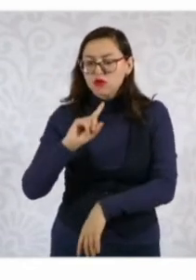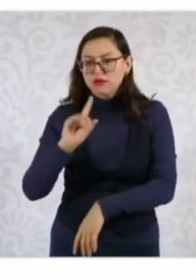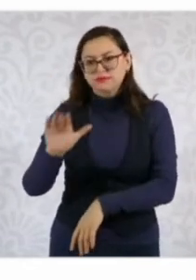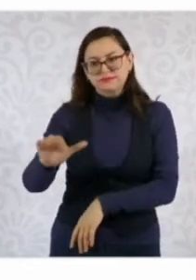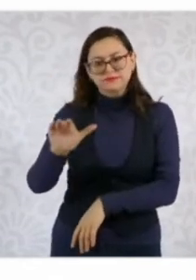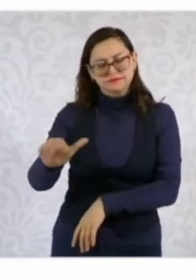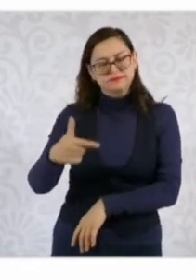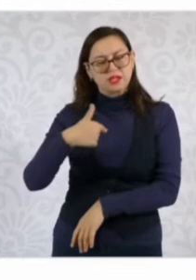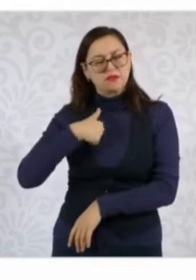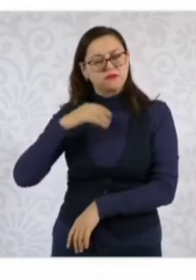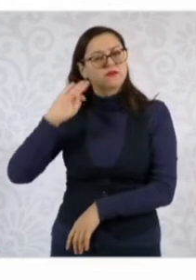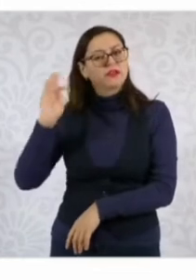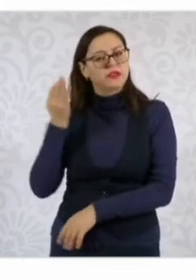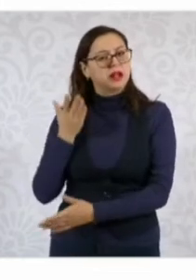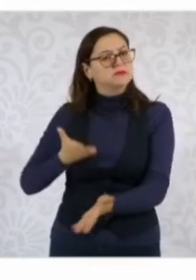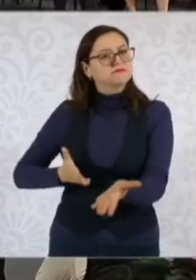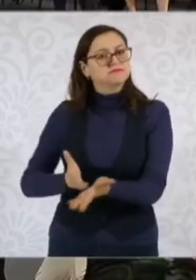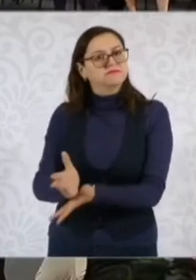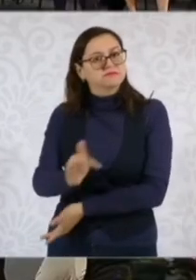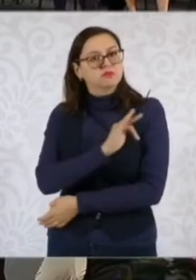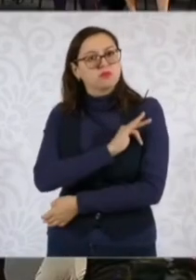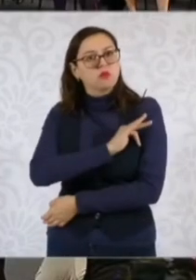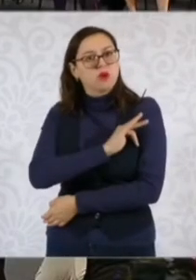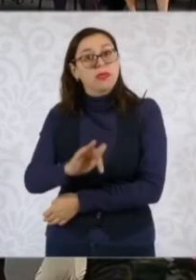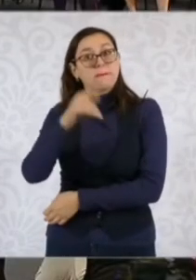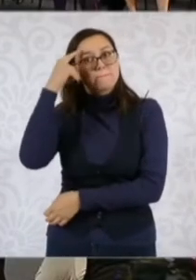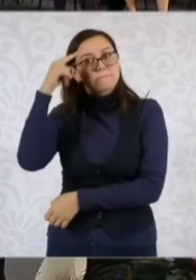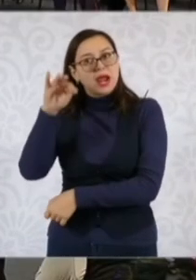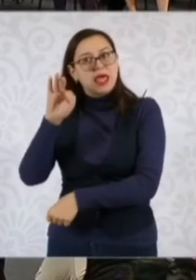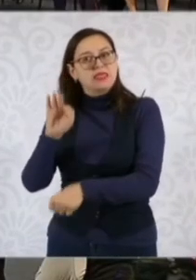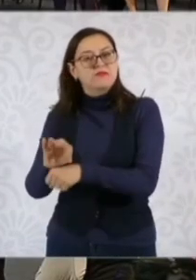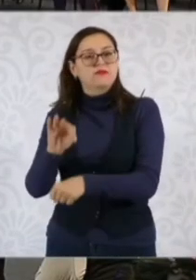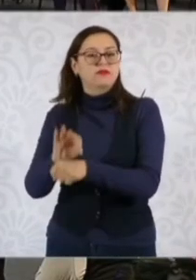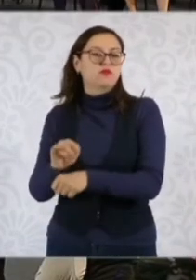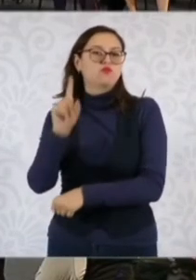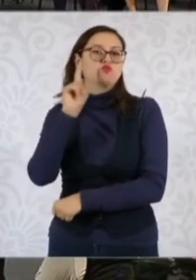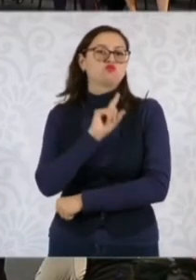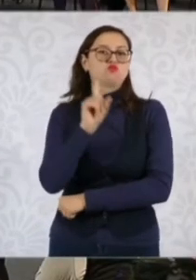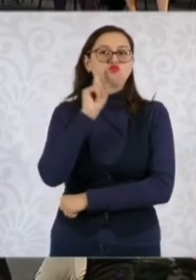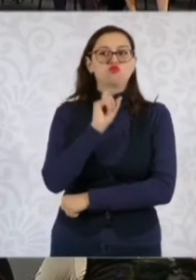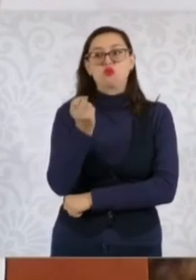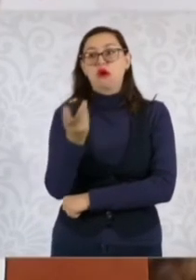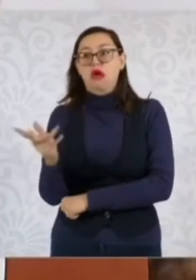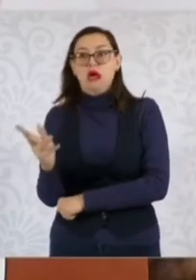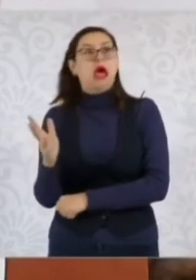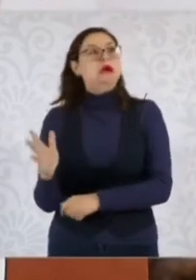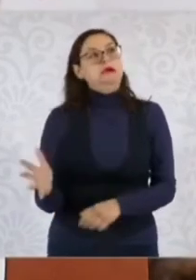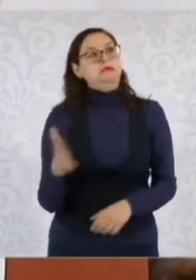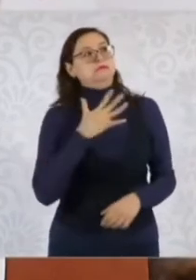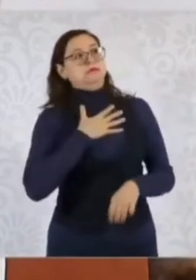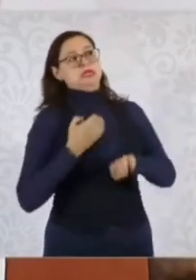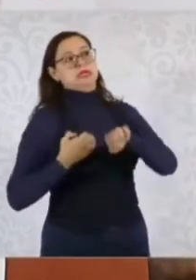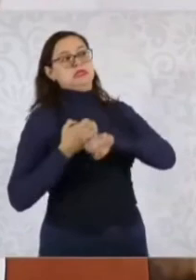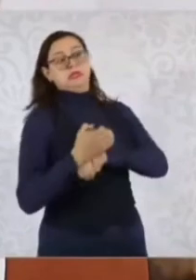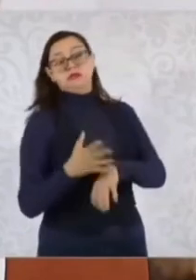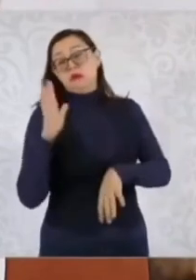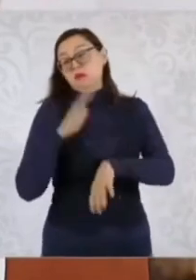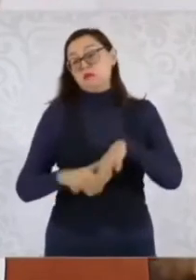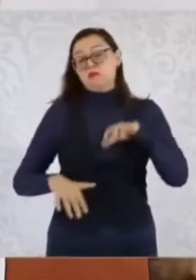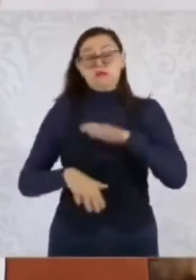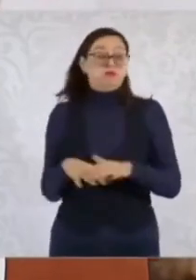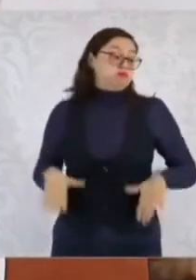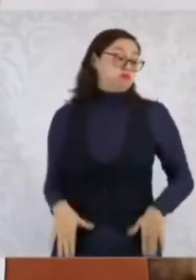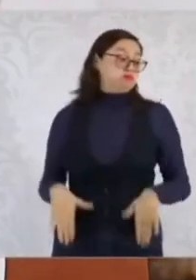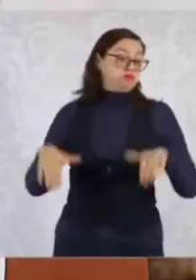cooperación y la coordinación entre las distintas autoridades y que no sea esta discusión de repente de esto no me toca porque es un delito